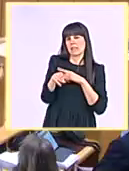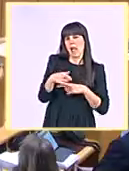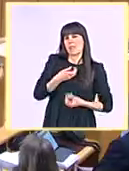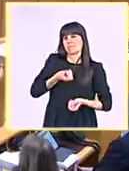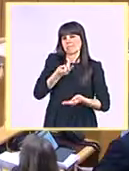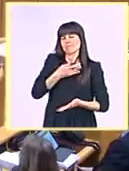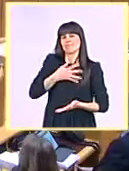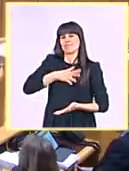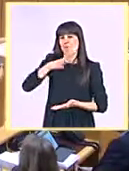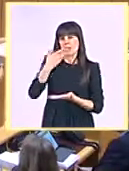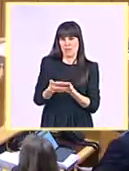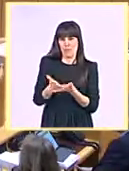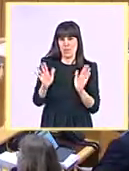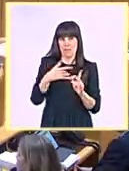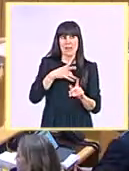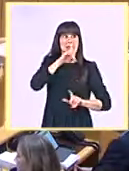gracias.